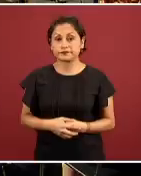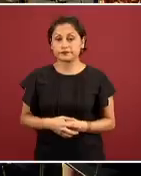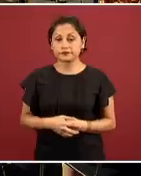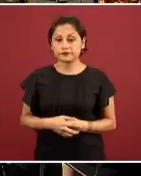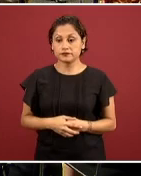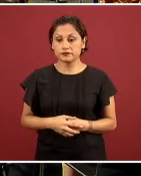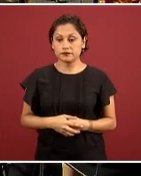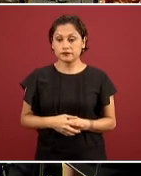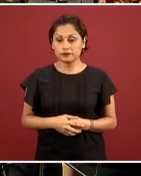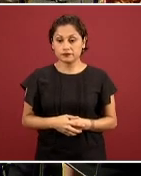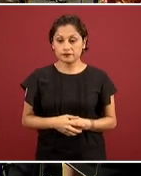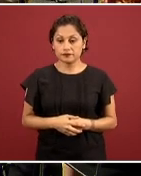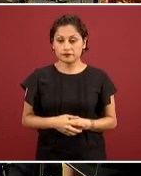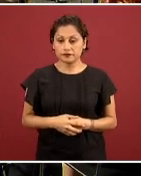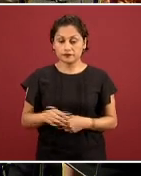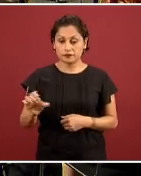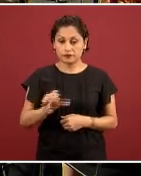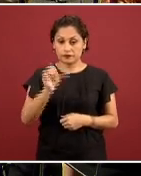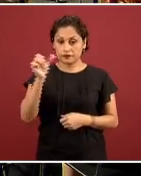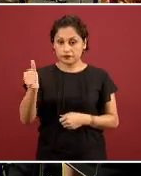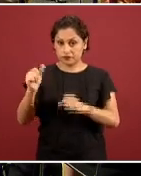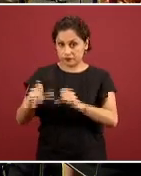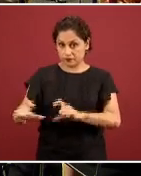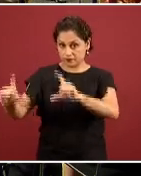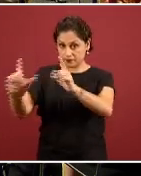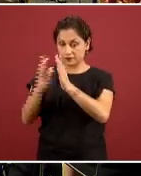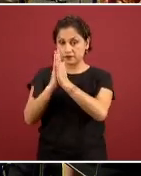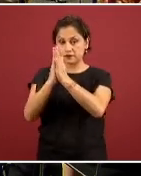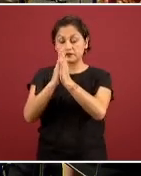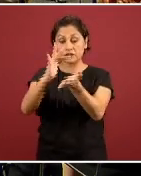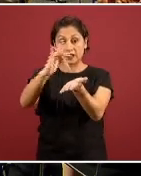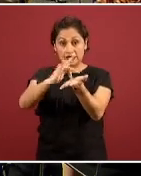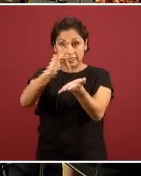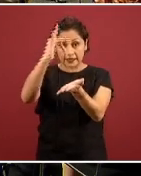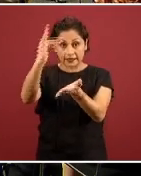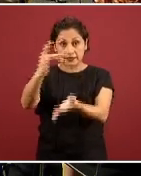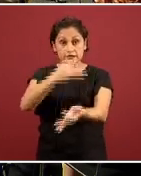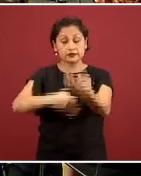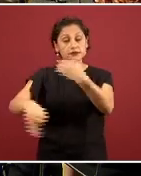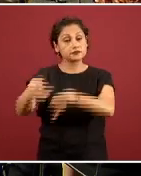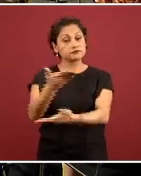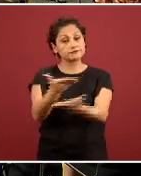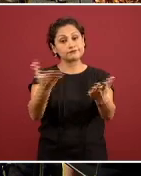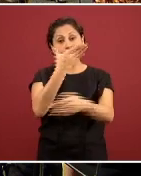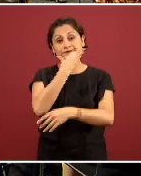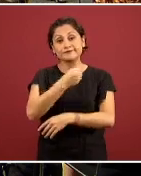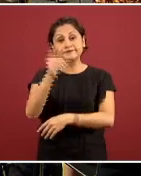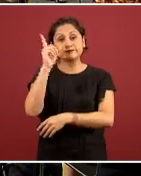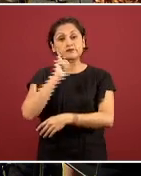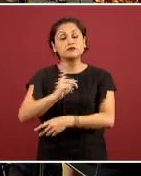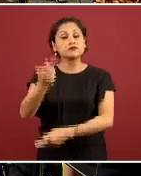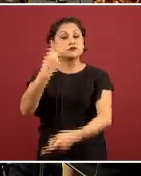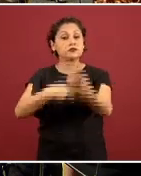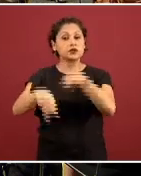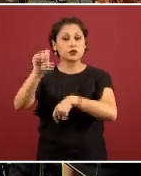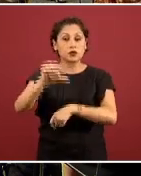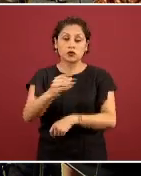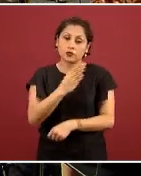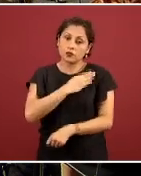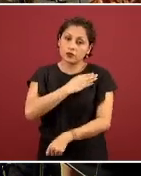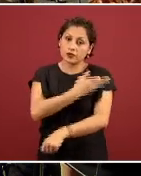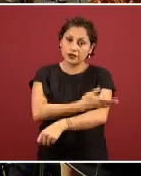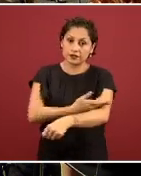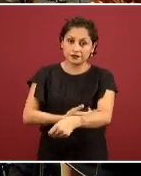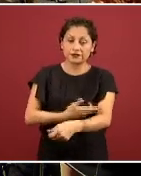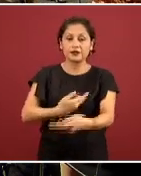La siguiente presentación. Muchísimas gracias a todas y todos por acompañarnos. Buenas tardes a